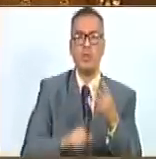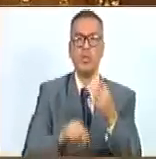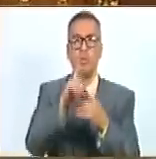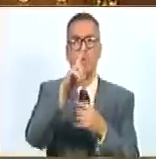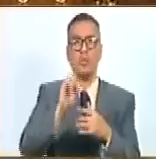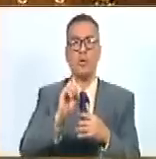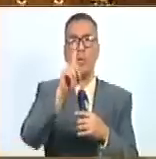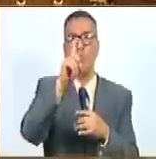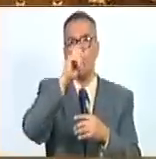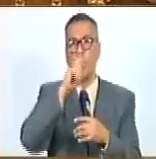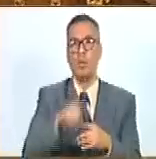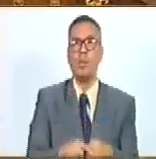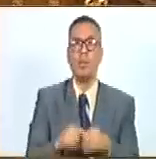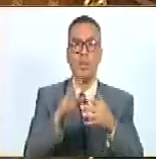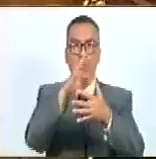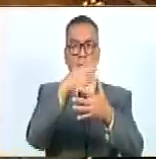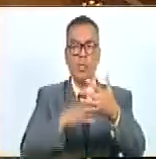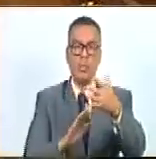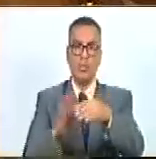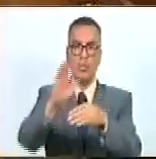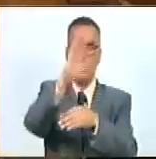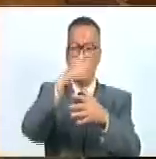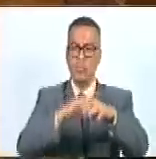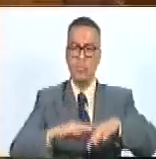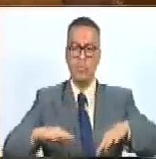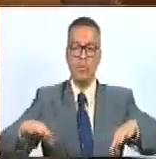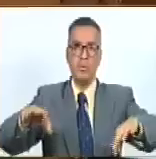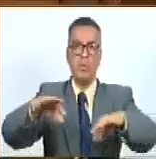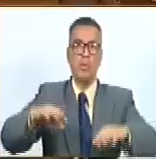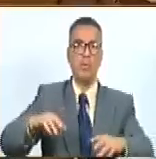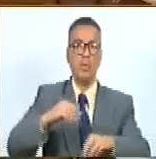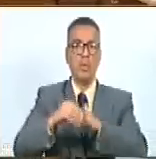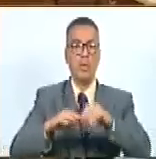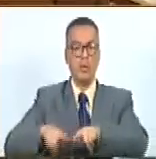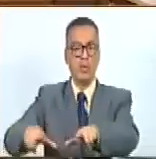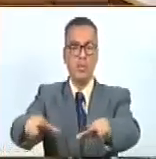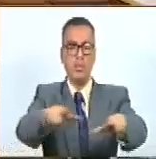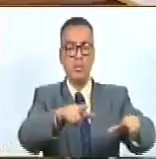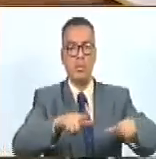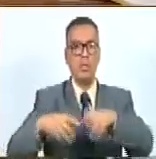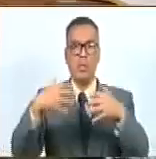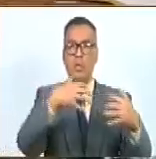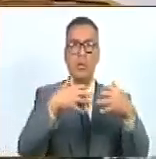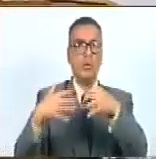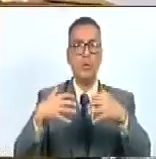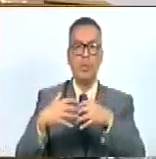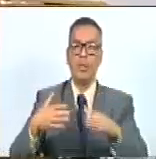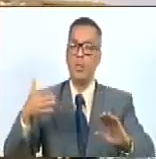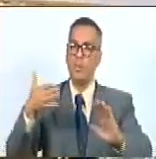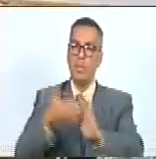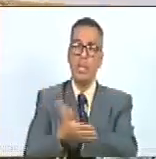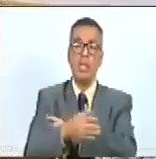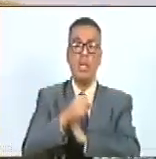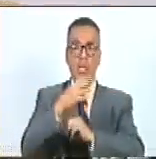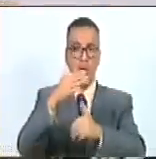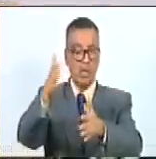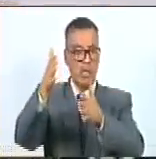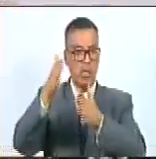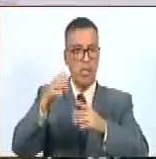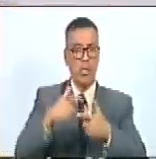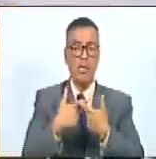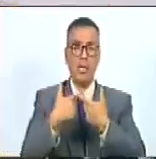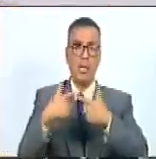años las laderas del volcán de Pichincha fueron escenario de una de las luchas más significativas para la